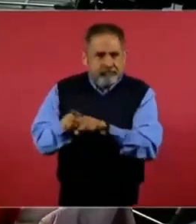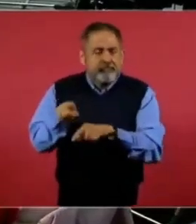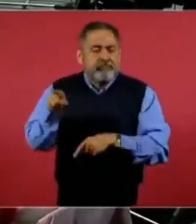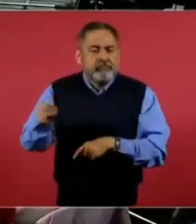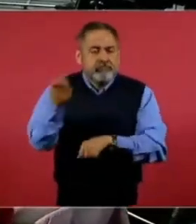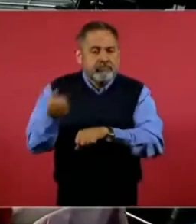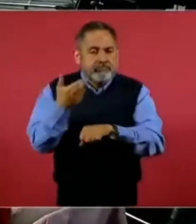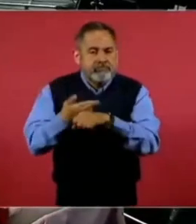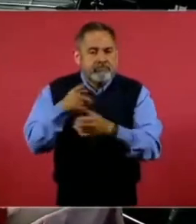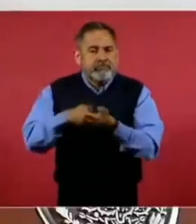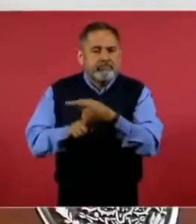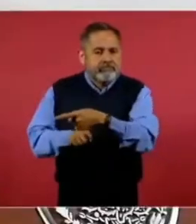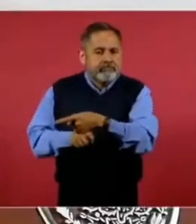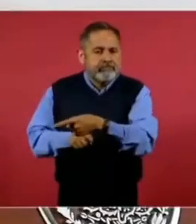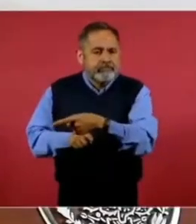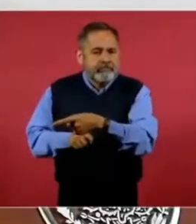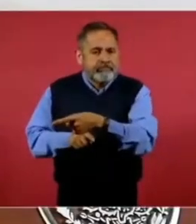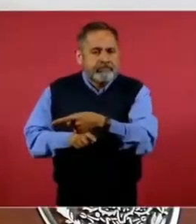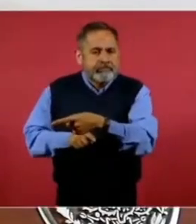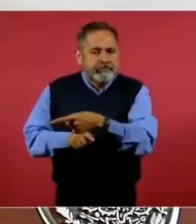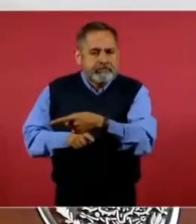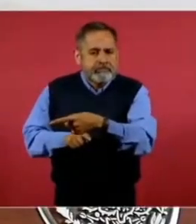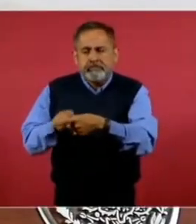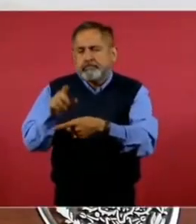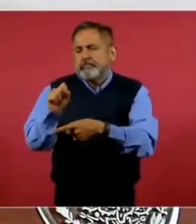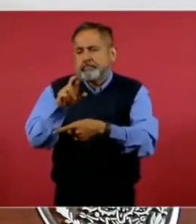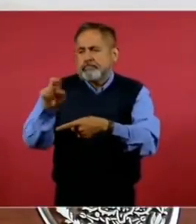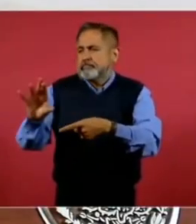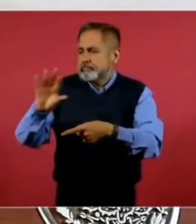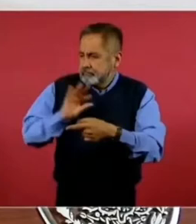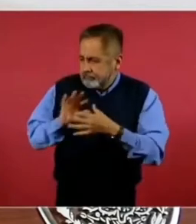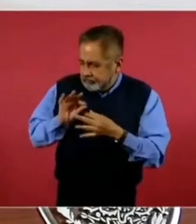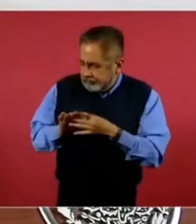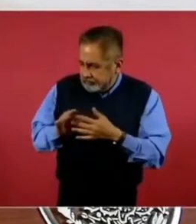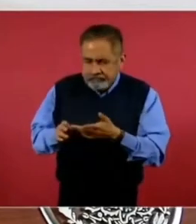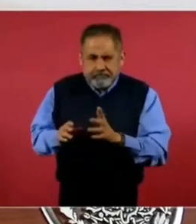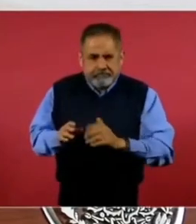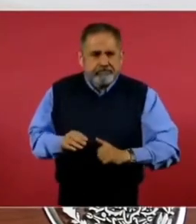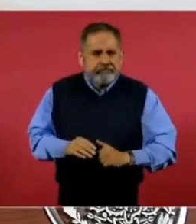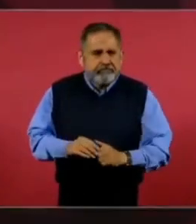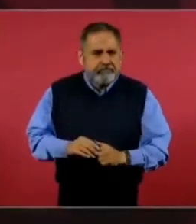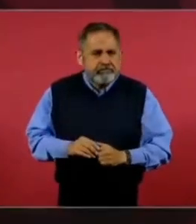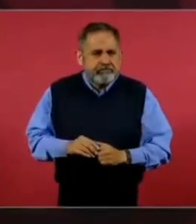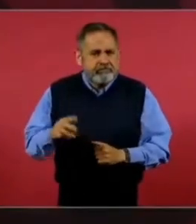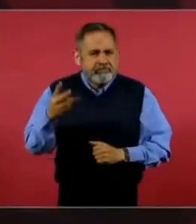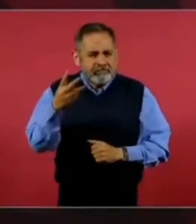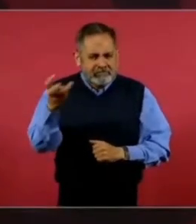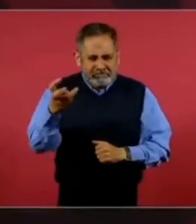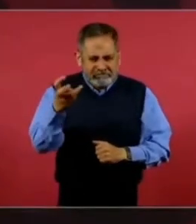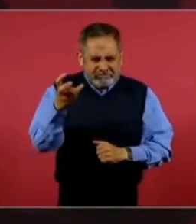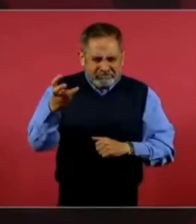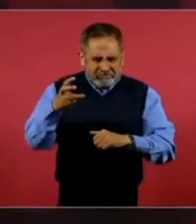secretaria de Relaciones de 300.